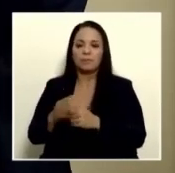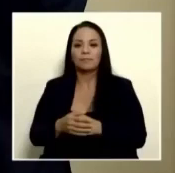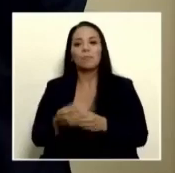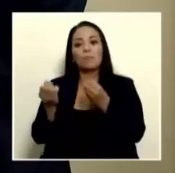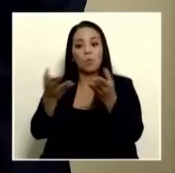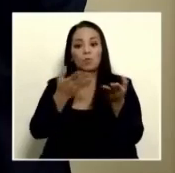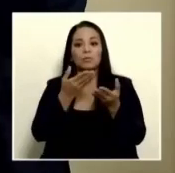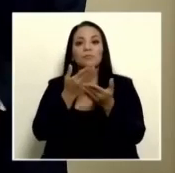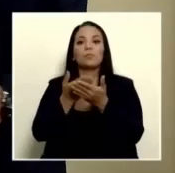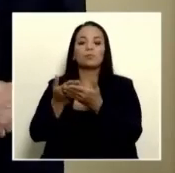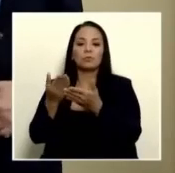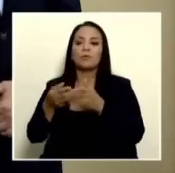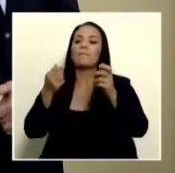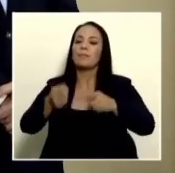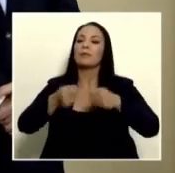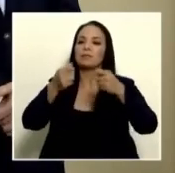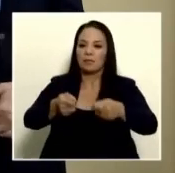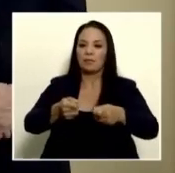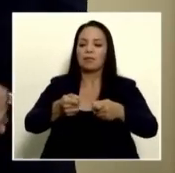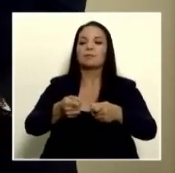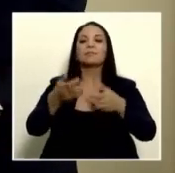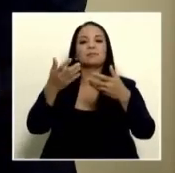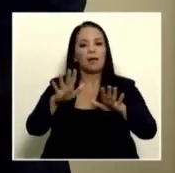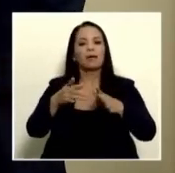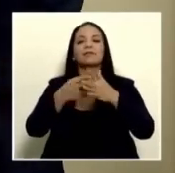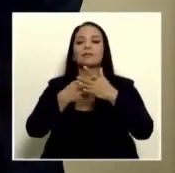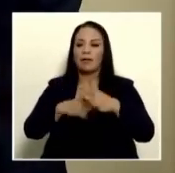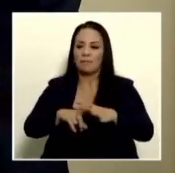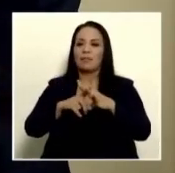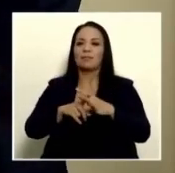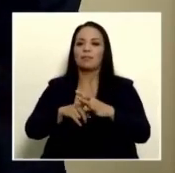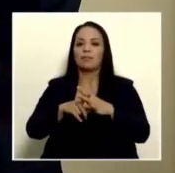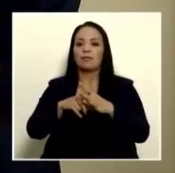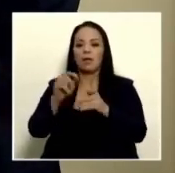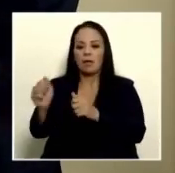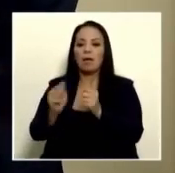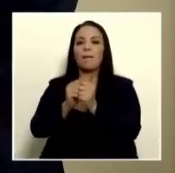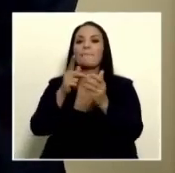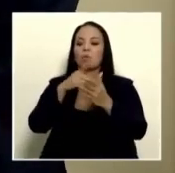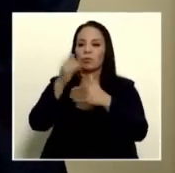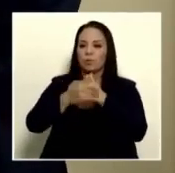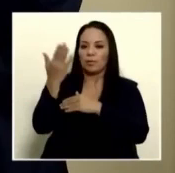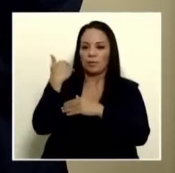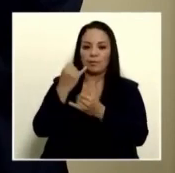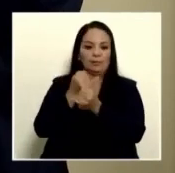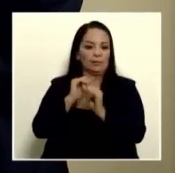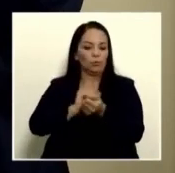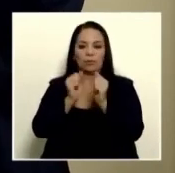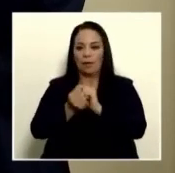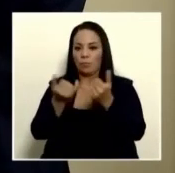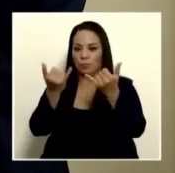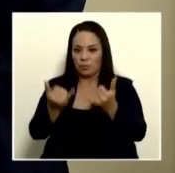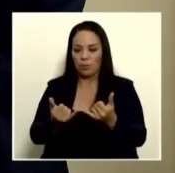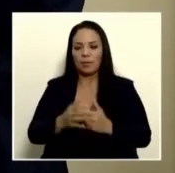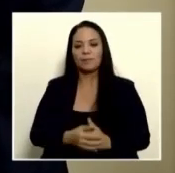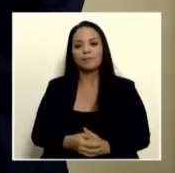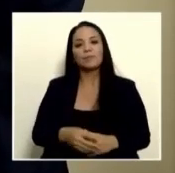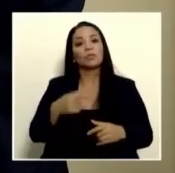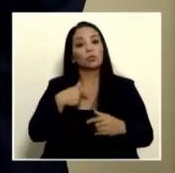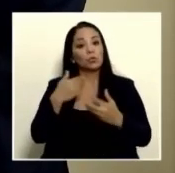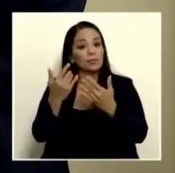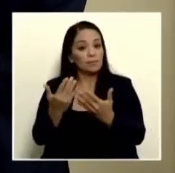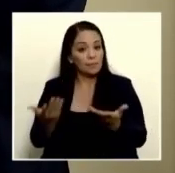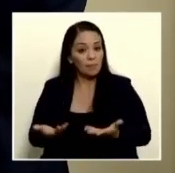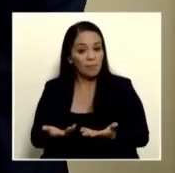ellas incluso presentadas ya inicialmente con el proyecto anterior sin los cambios que ahora tiene así que yo